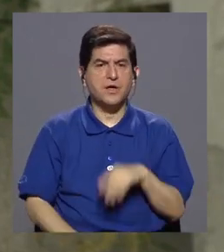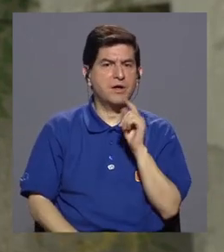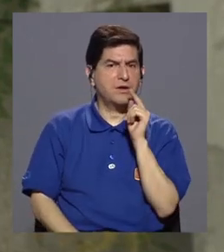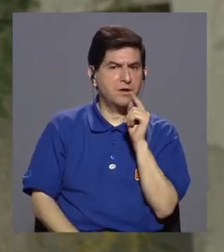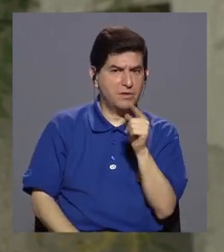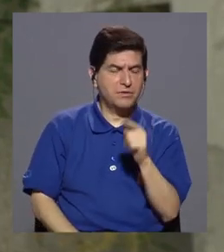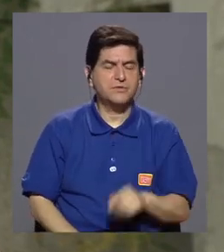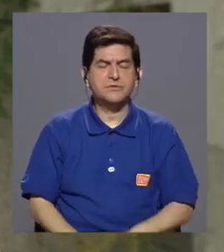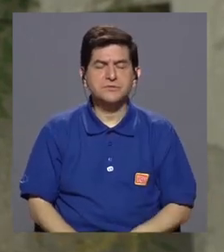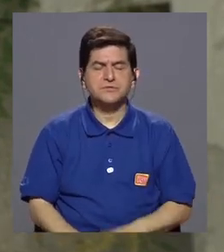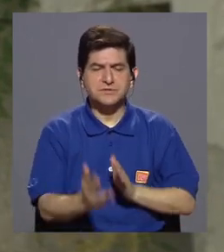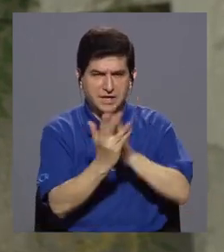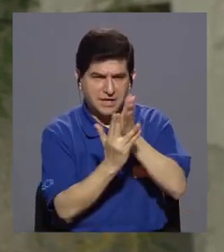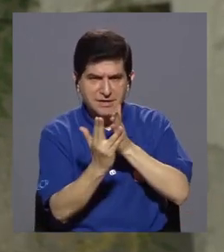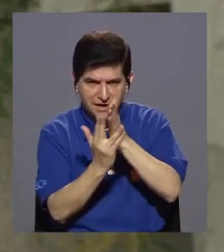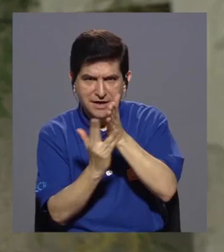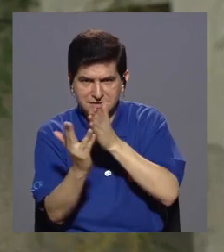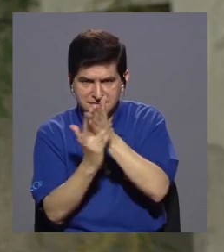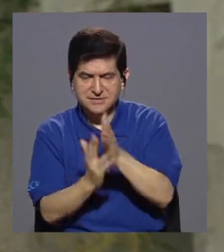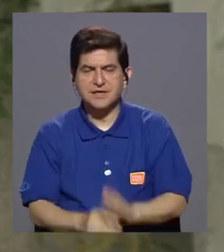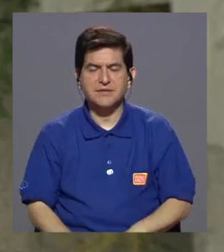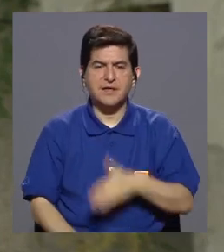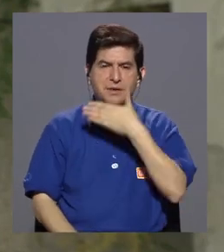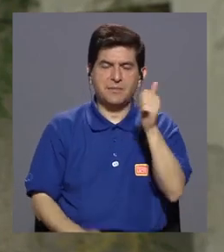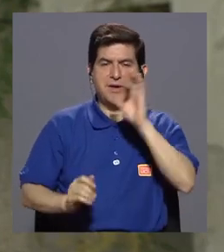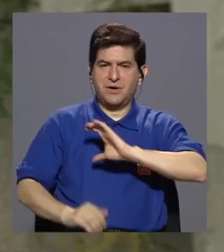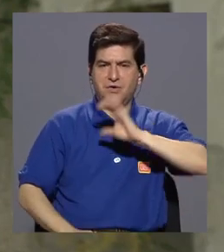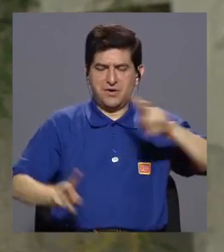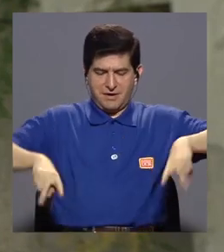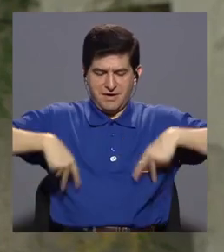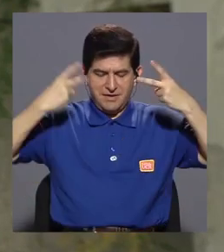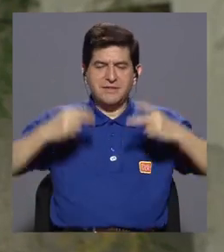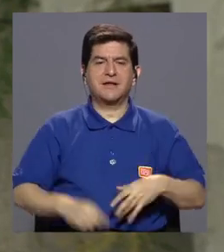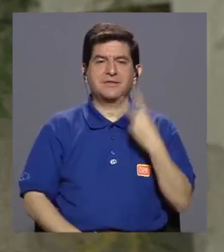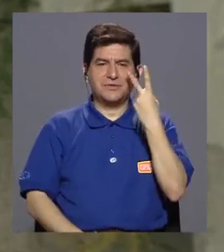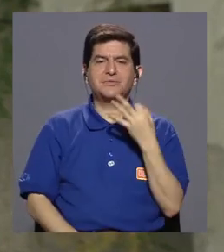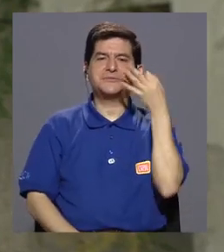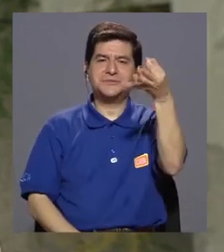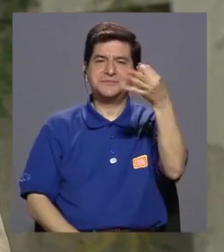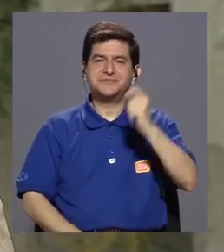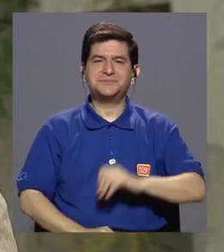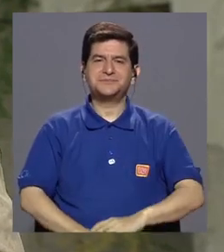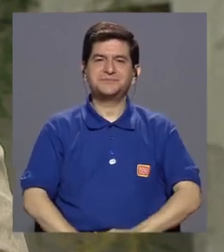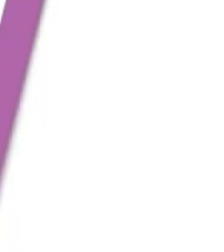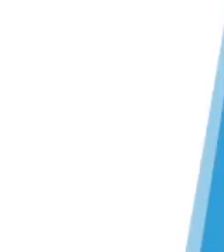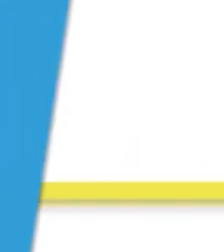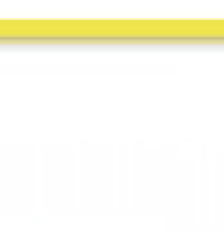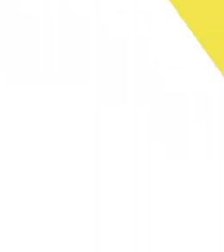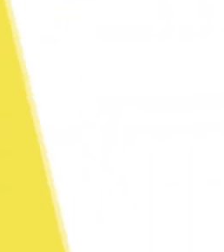ser puestos al alcance de cada uno de ustedes para una mejor calidad de vida. Hasta la próxima.